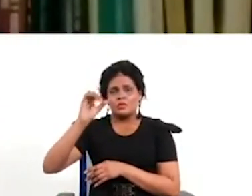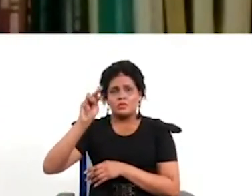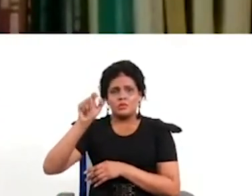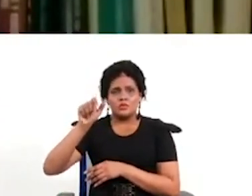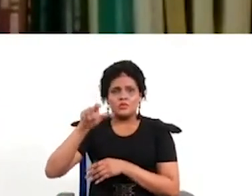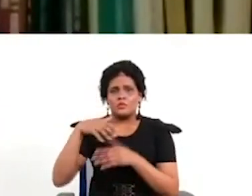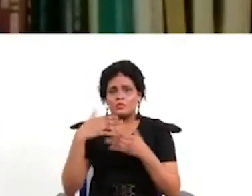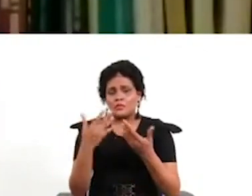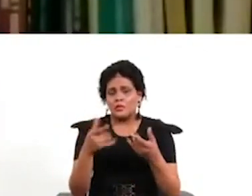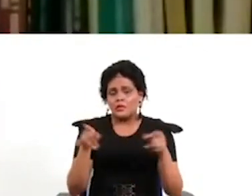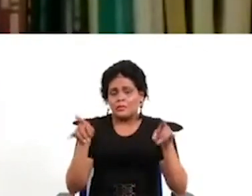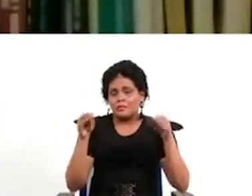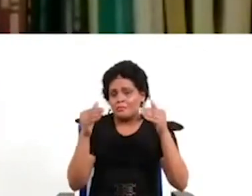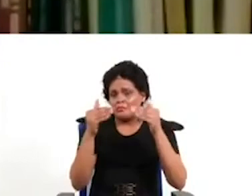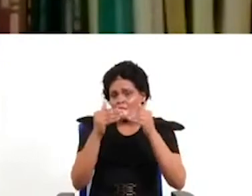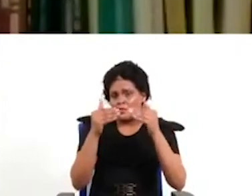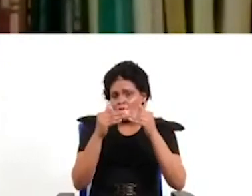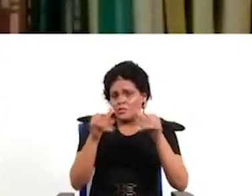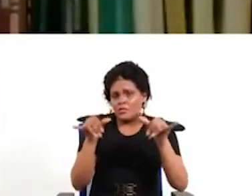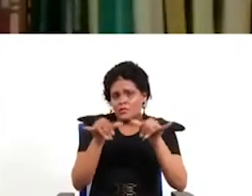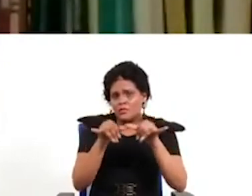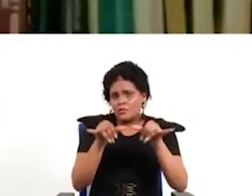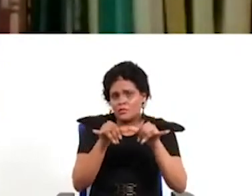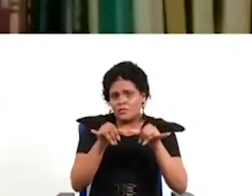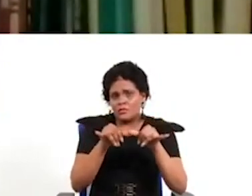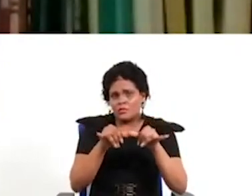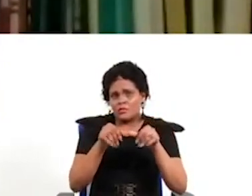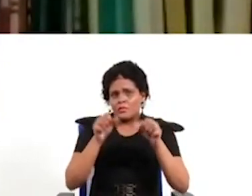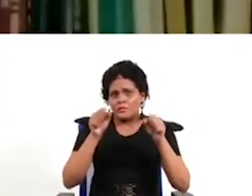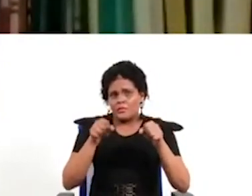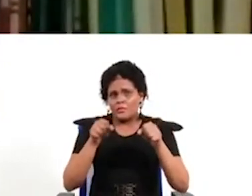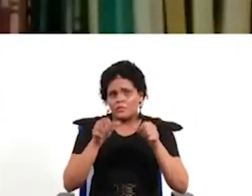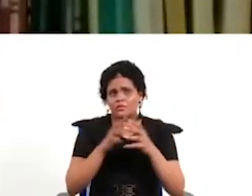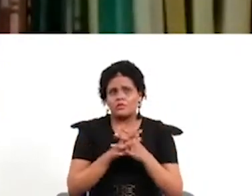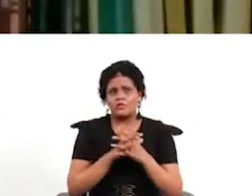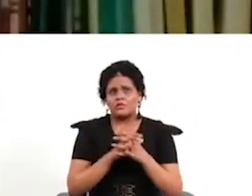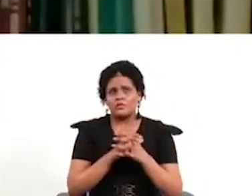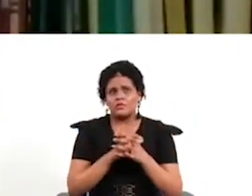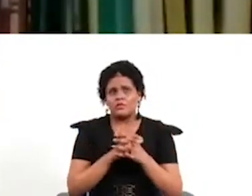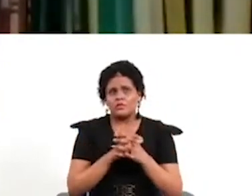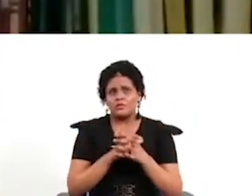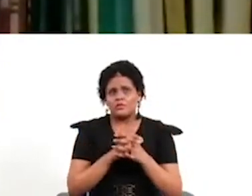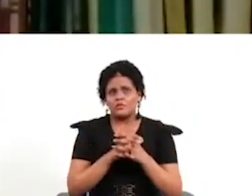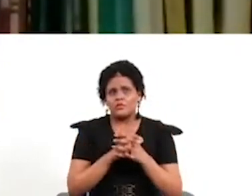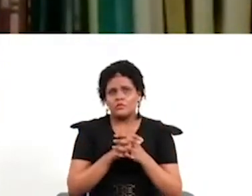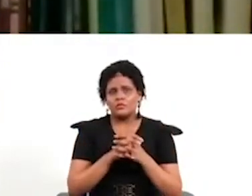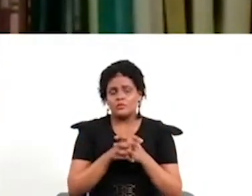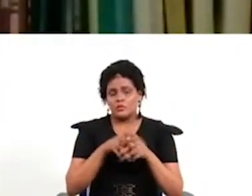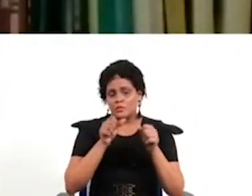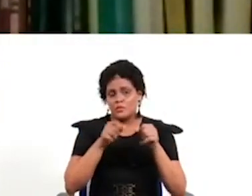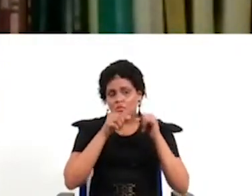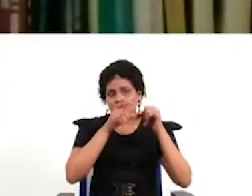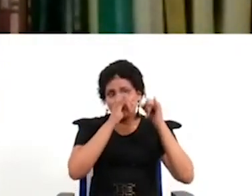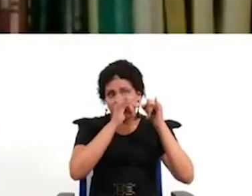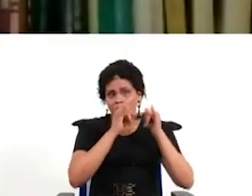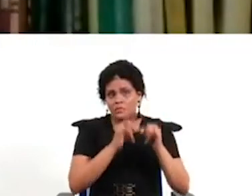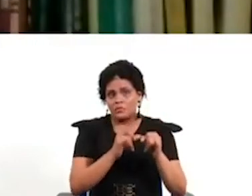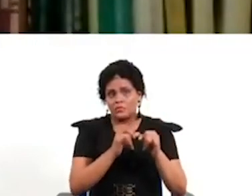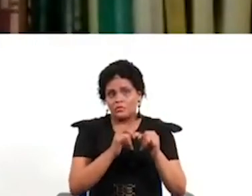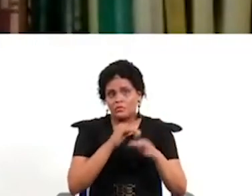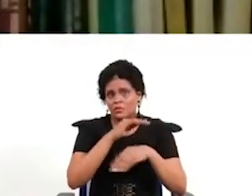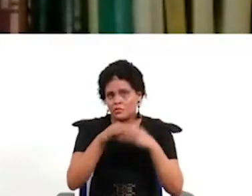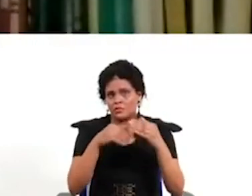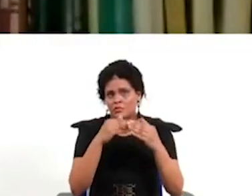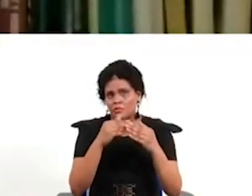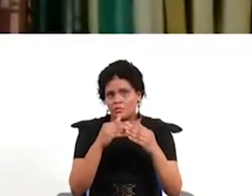pluralidad y amplitud ahora sí definitivamente es una buena idea también y deben ser incluidos pero en un marco que